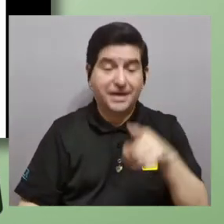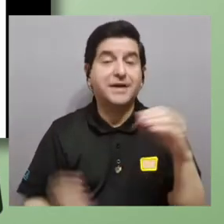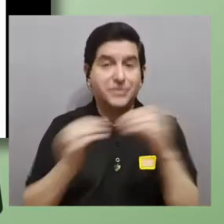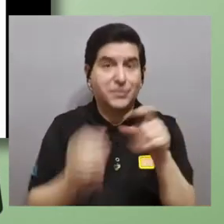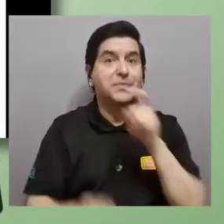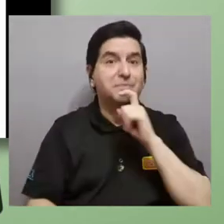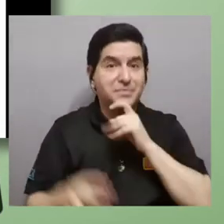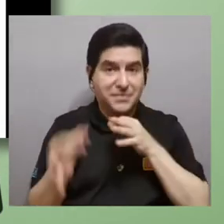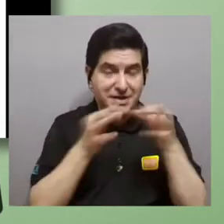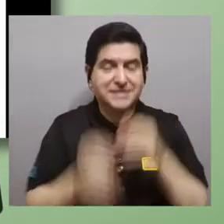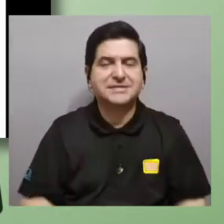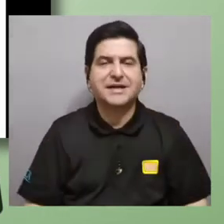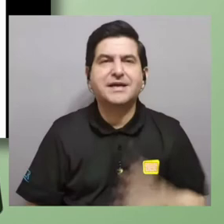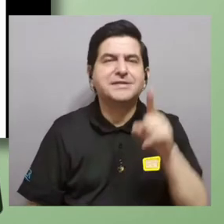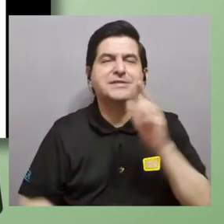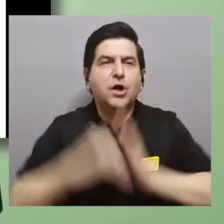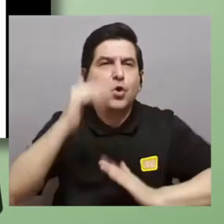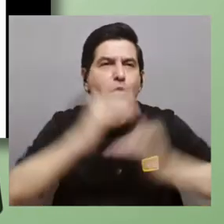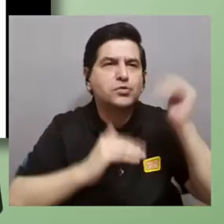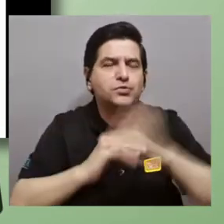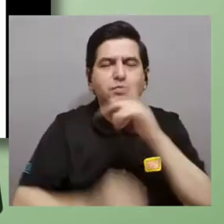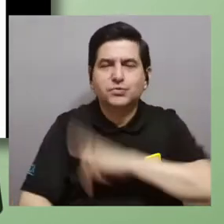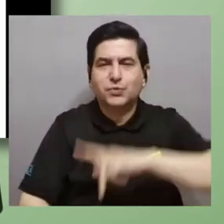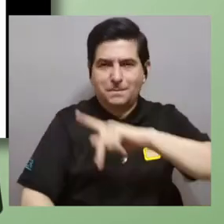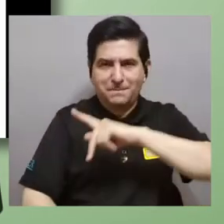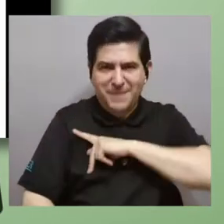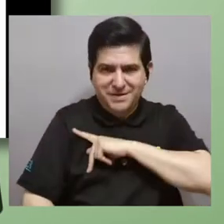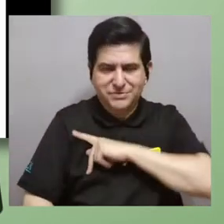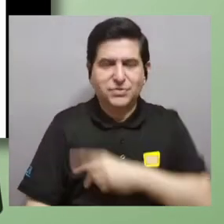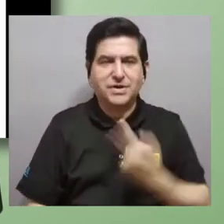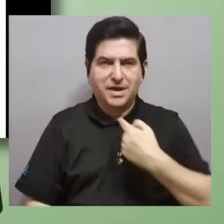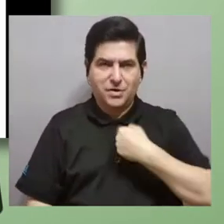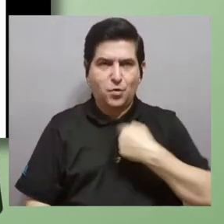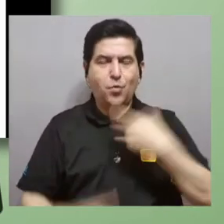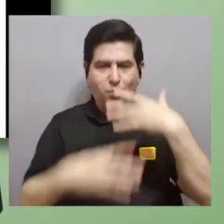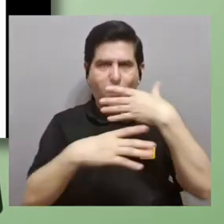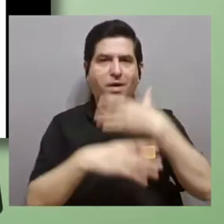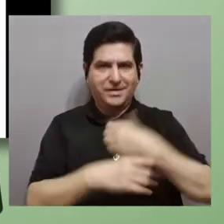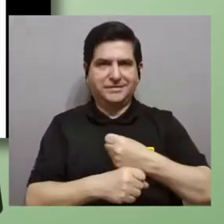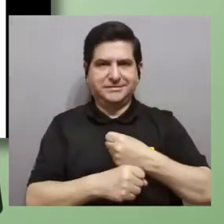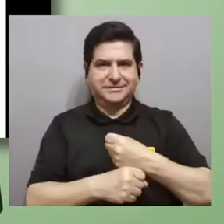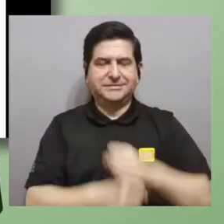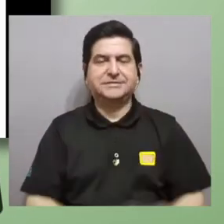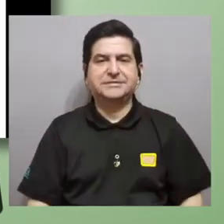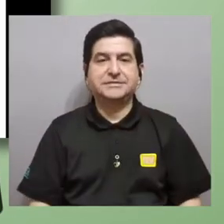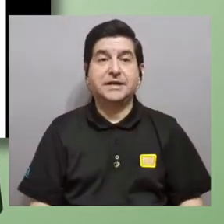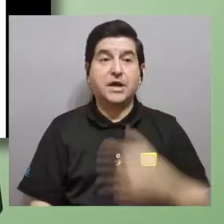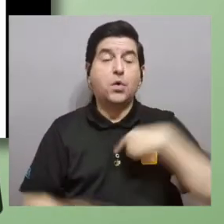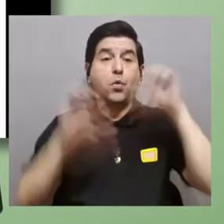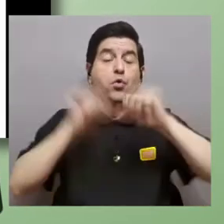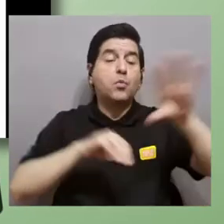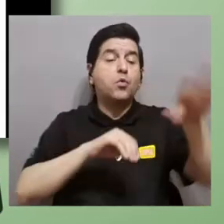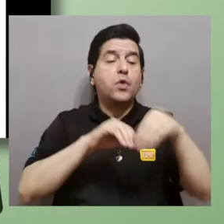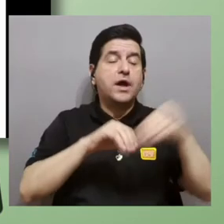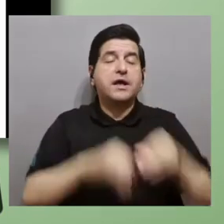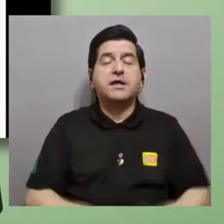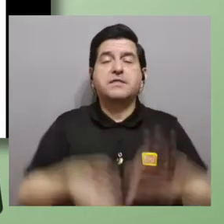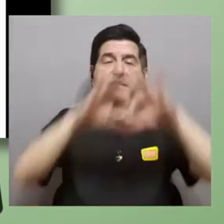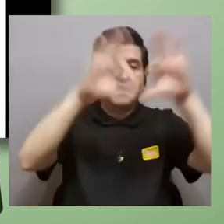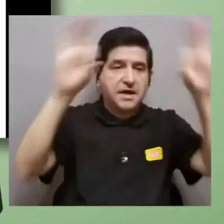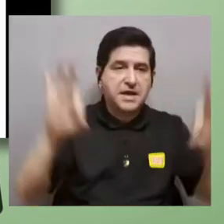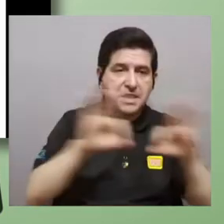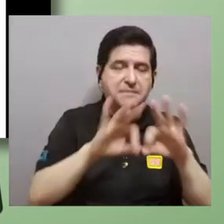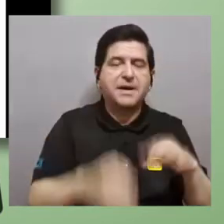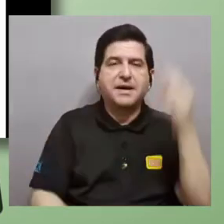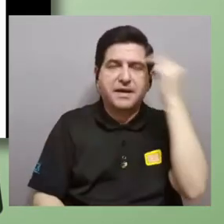explicar son constructos de consumo personal que nosotros construimos en los cuales podemos incorporar imágenes